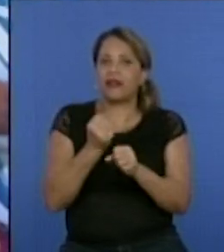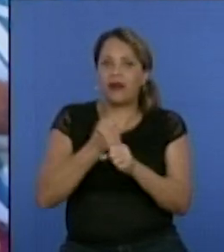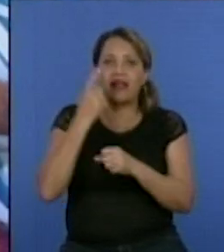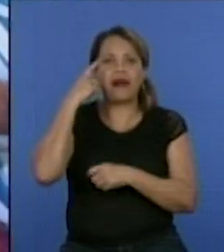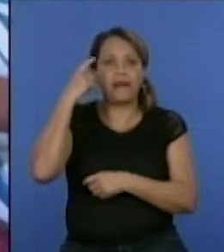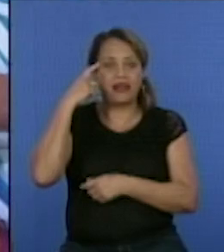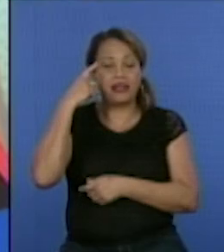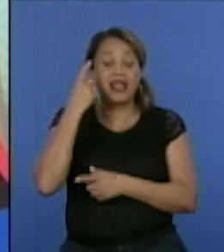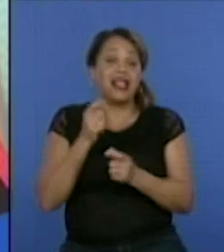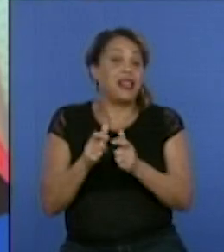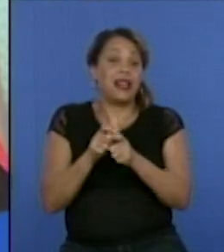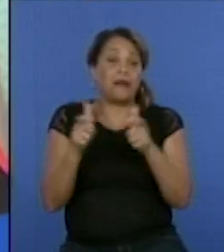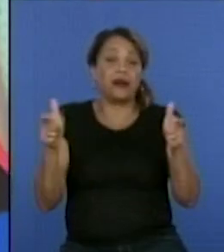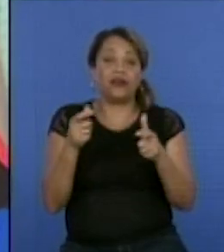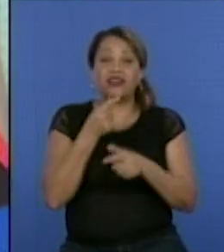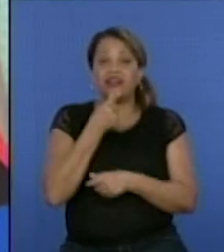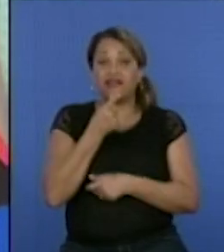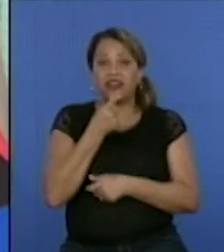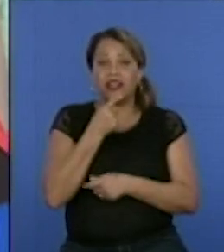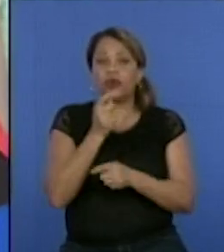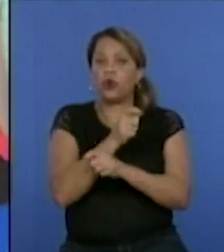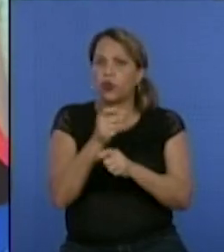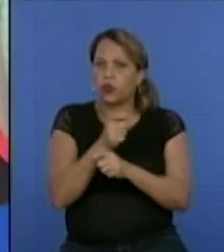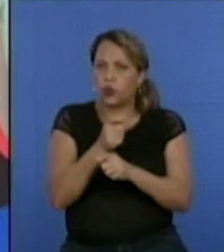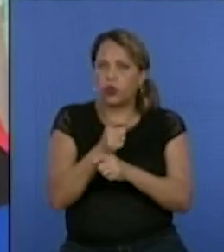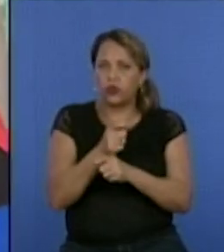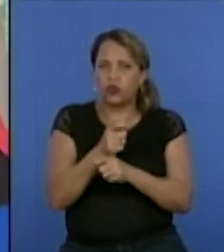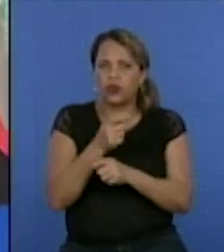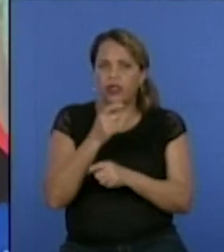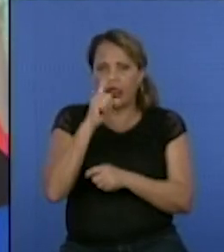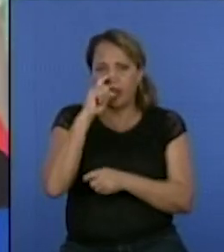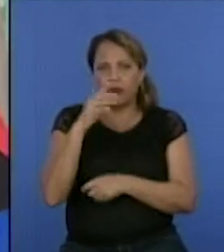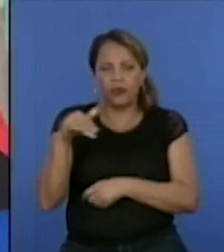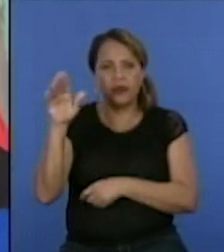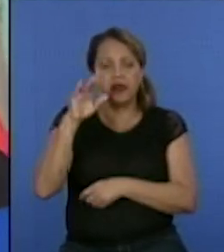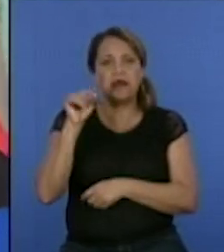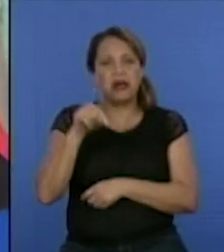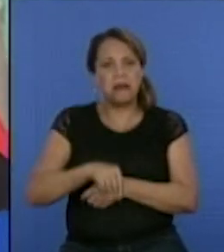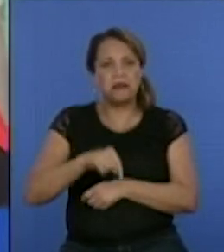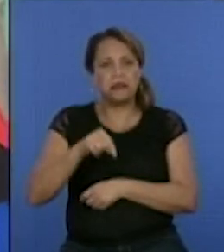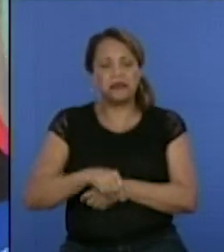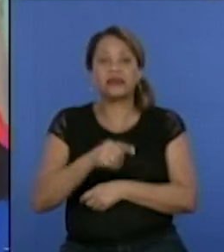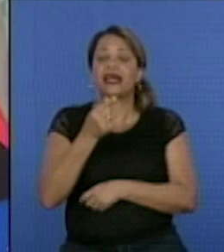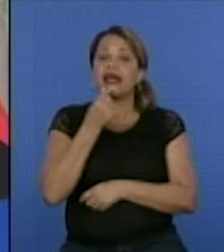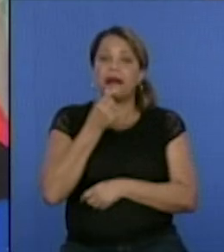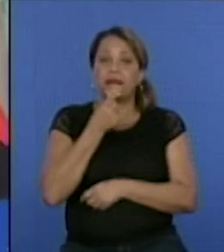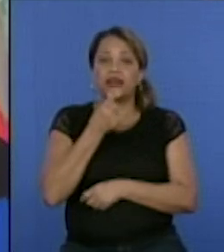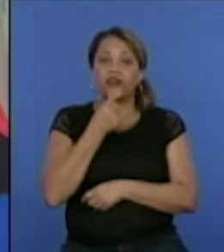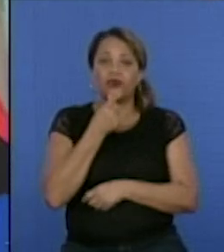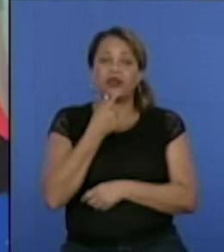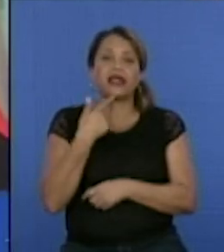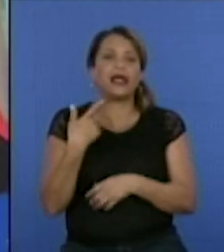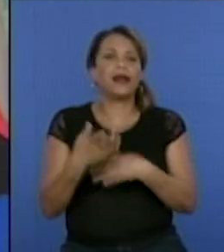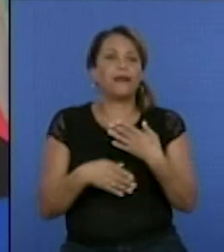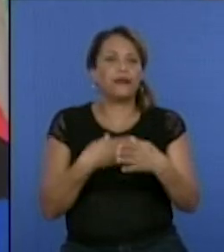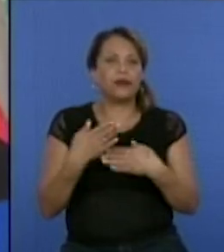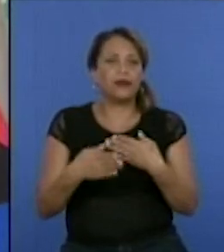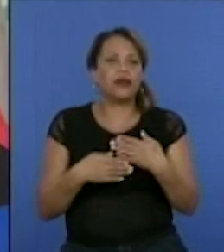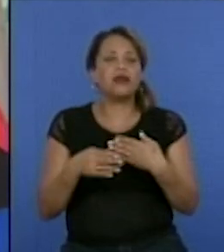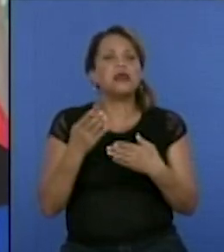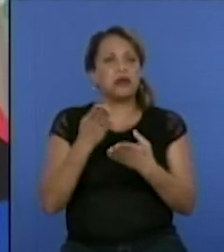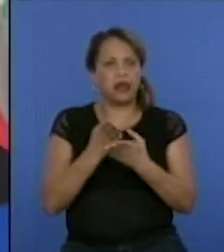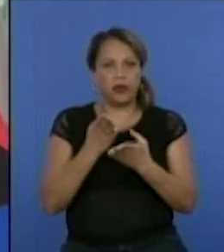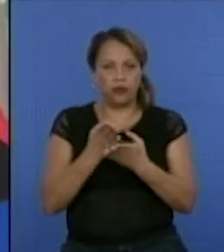La mayoría de los que pasan en el curso de la cátedra de adultos mayores son personas que tienen cierto nivel de